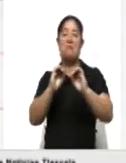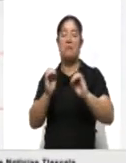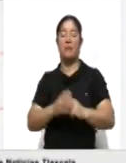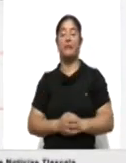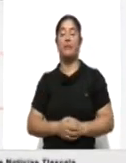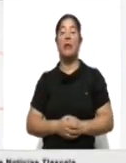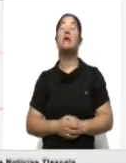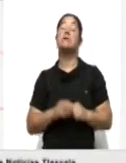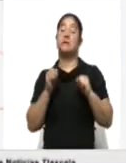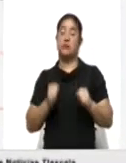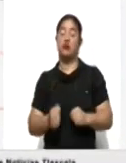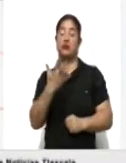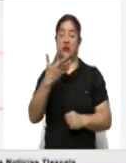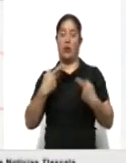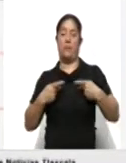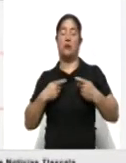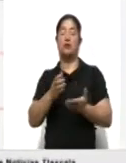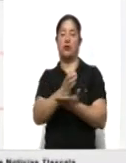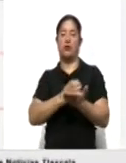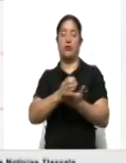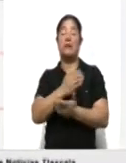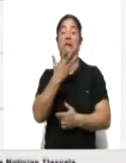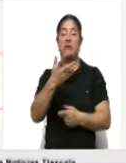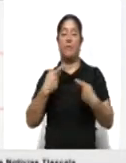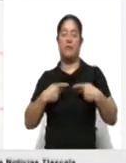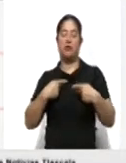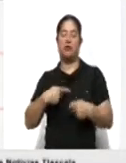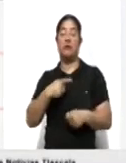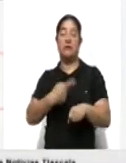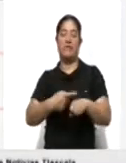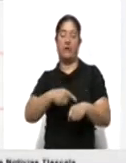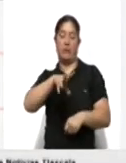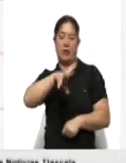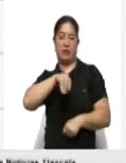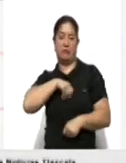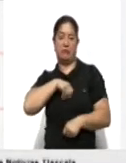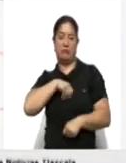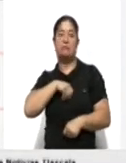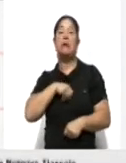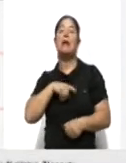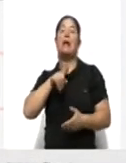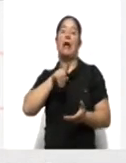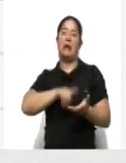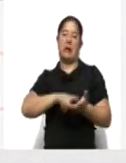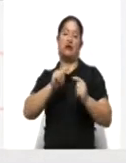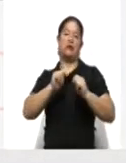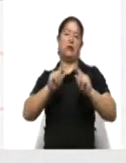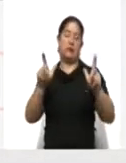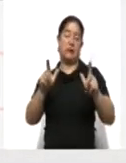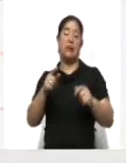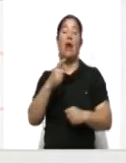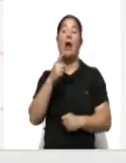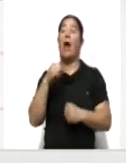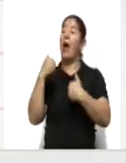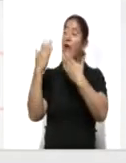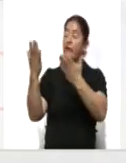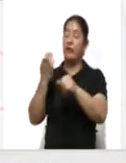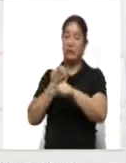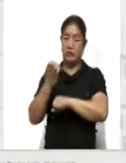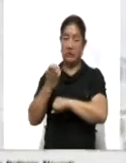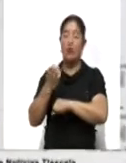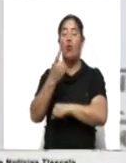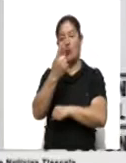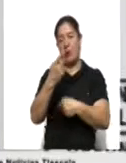y confirmó cinco personas recuperadas y cinco casos positivos de tlaxcaltecas identificados en el estado y uno en otra entidad.